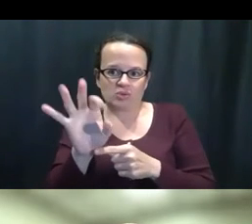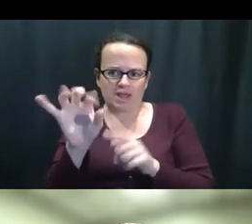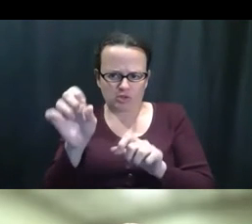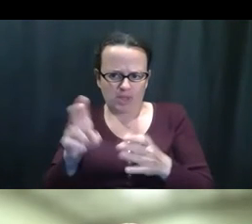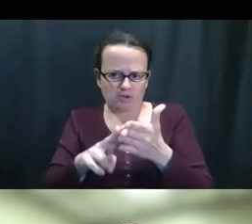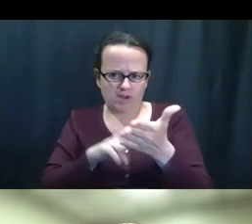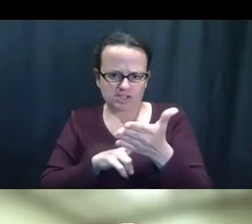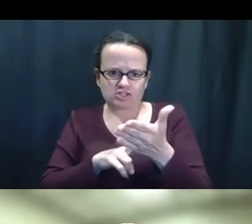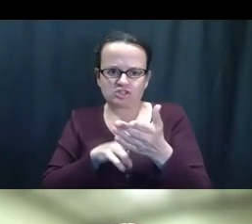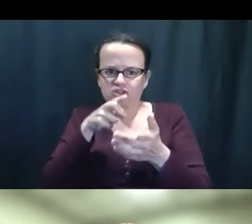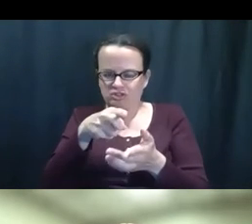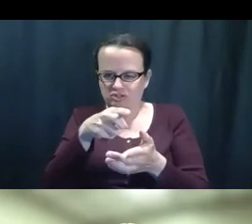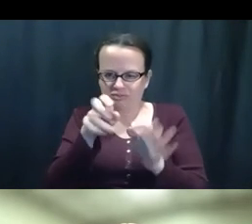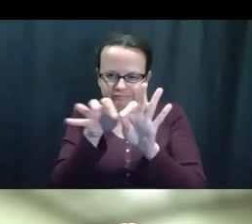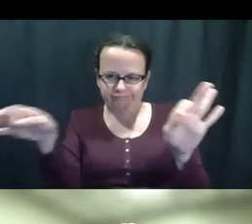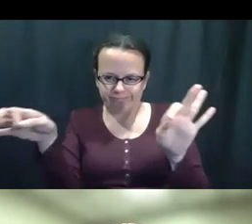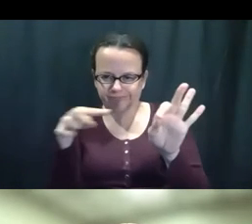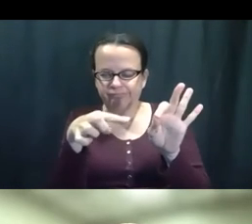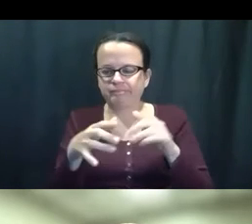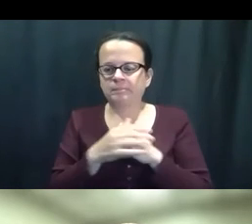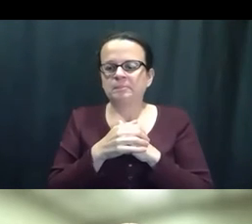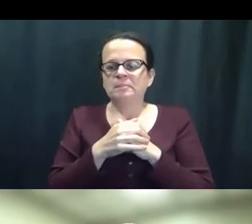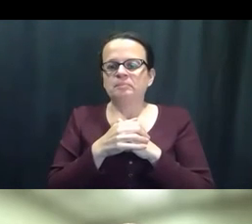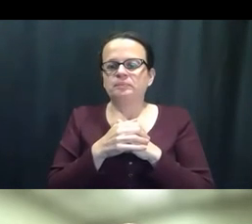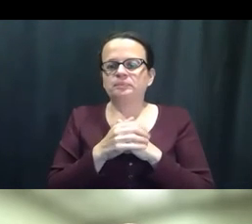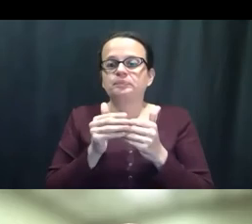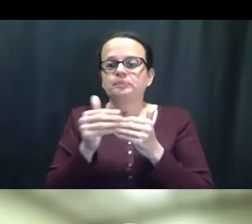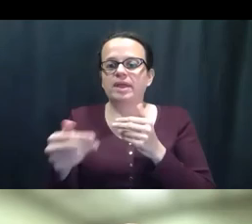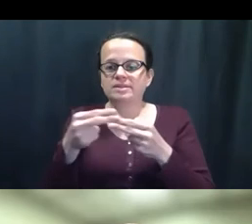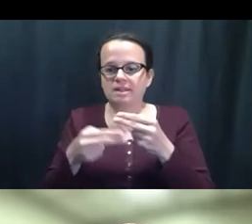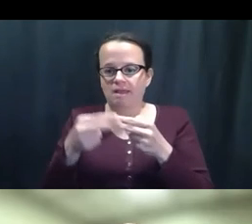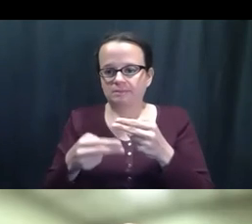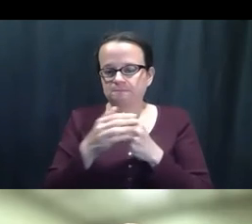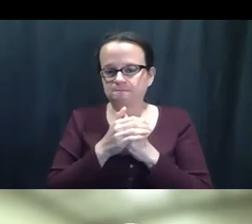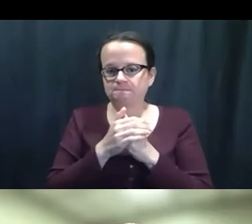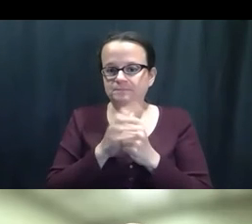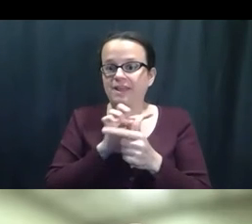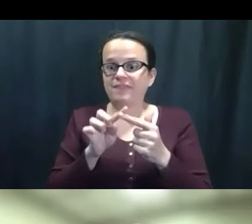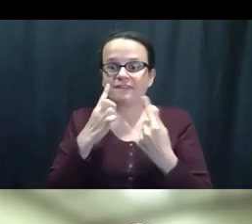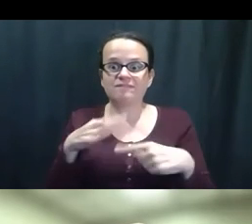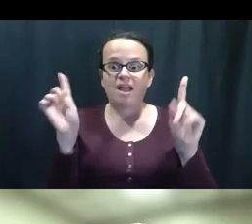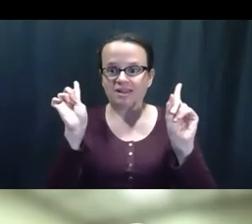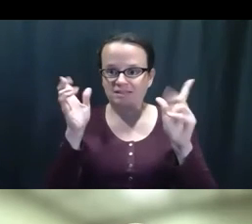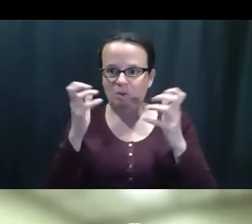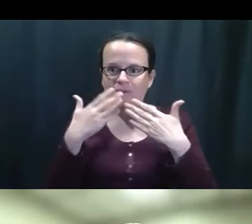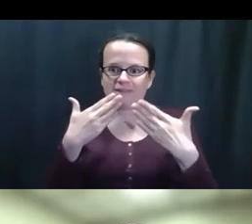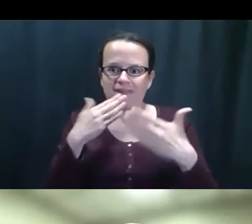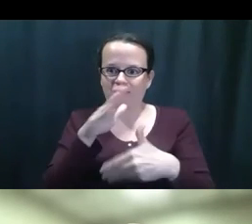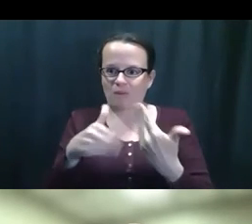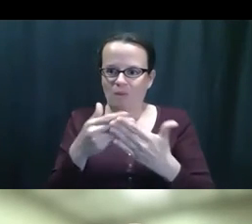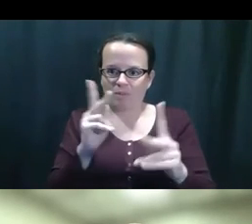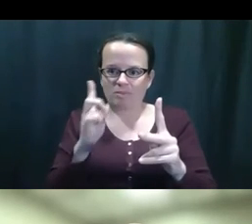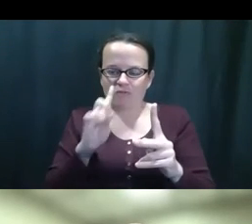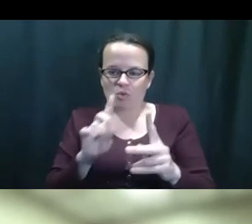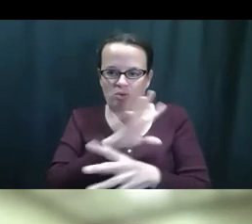próximo, eh, seminario web será el 9 de junio, el miércoles 9 de junio. Así que finalmente les